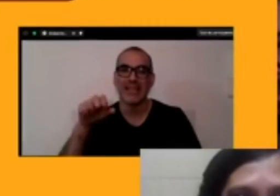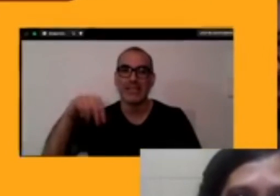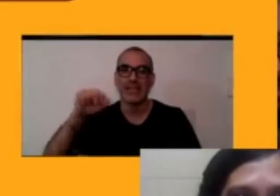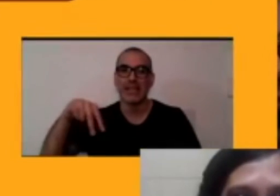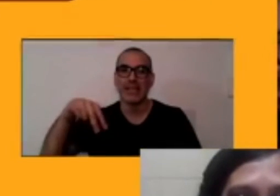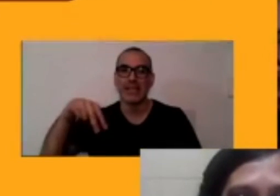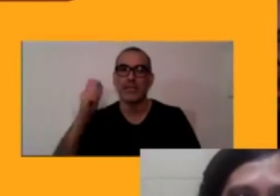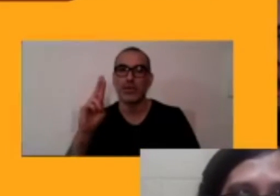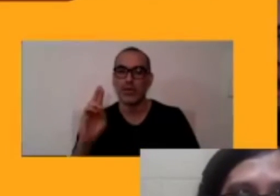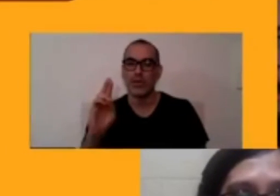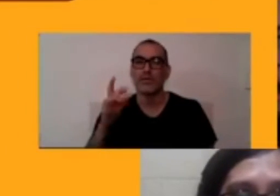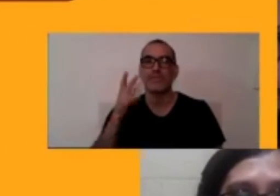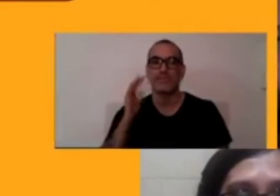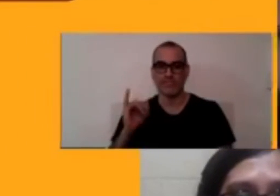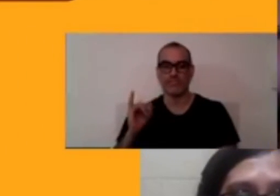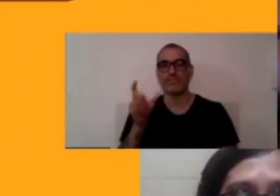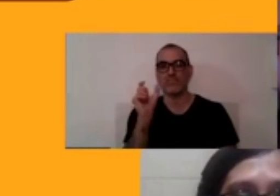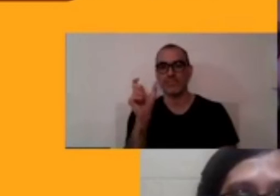perfecto